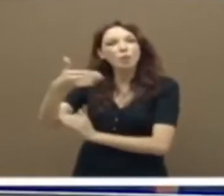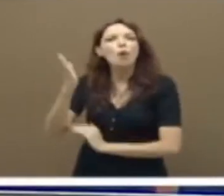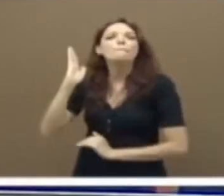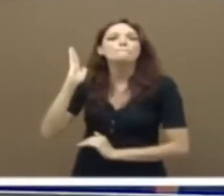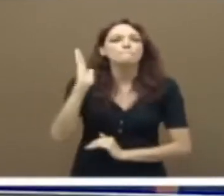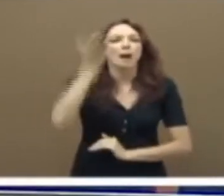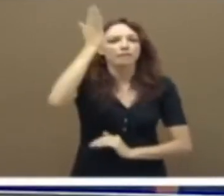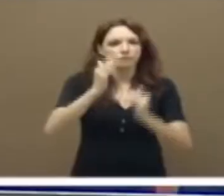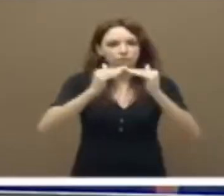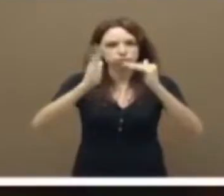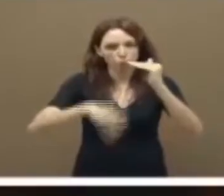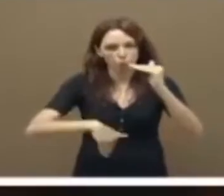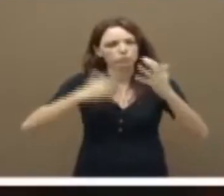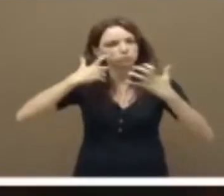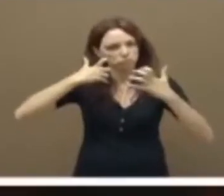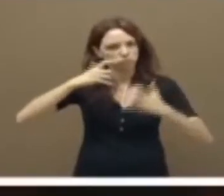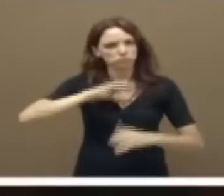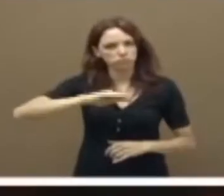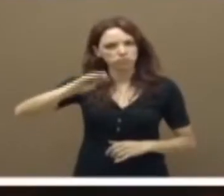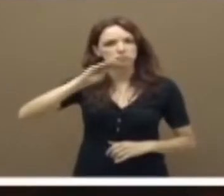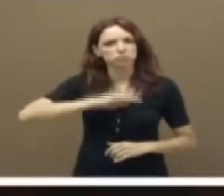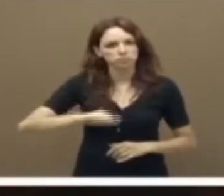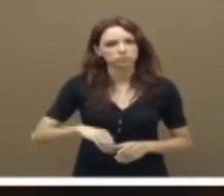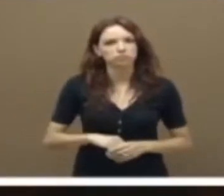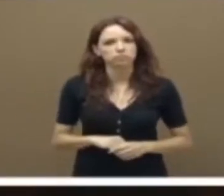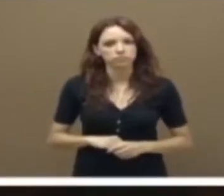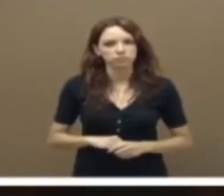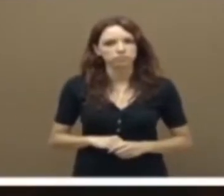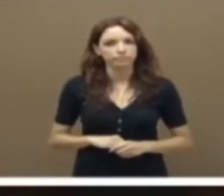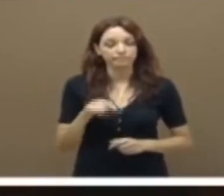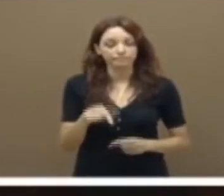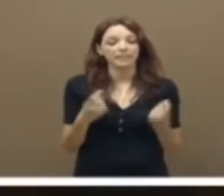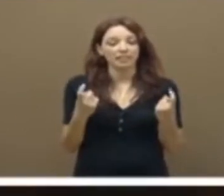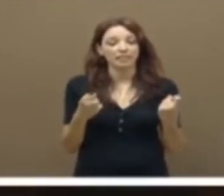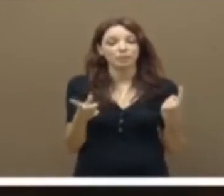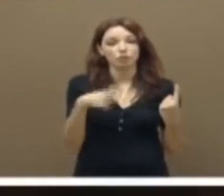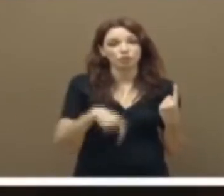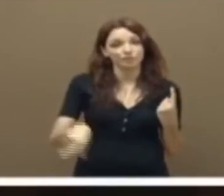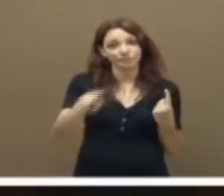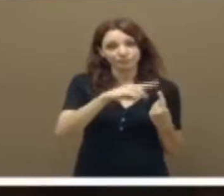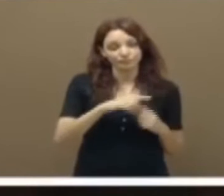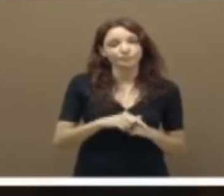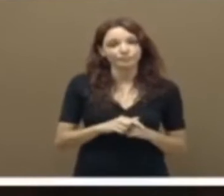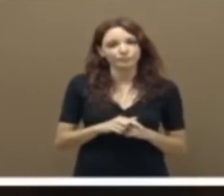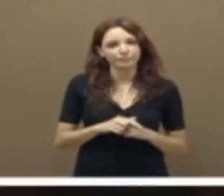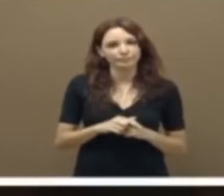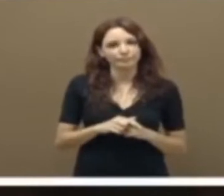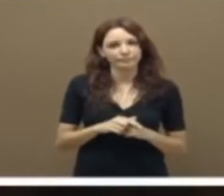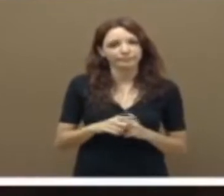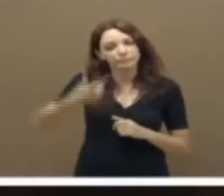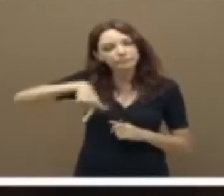enorme. Y para eso nos necesitamos todos. Para eso nos necesitamos todos.